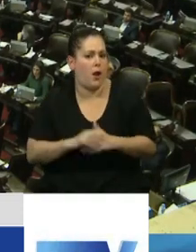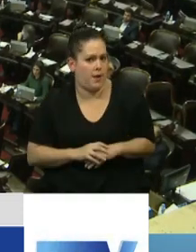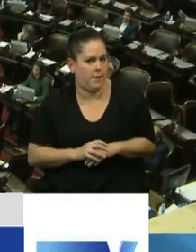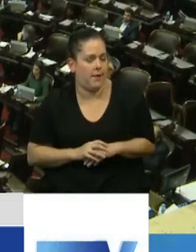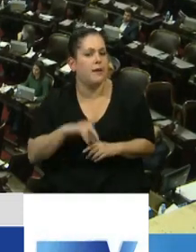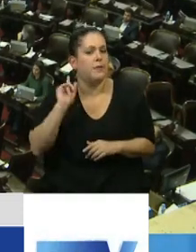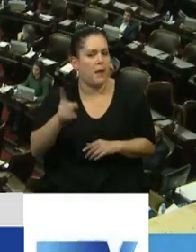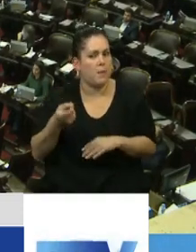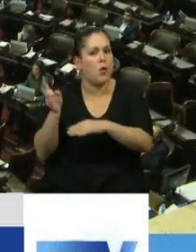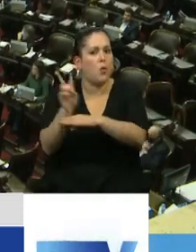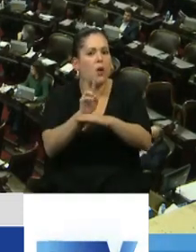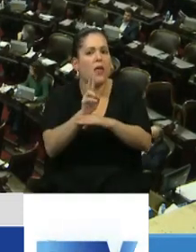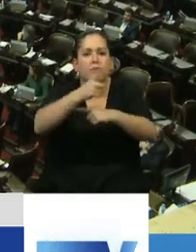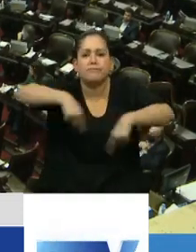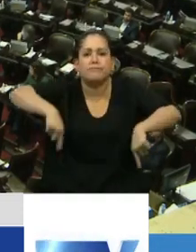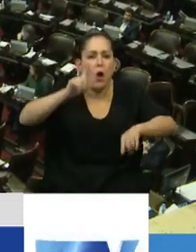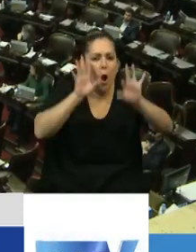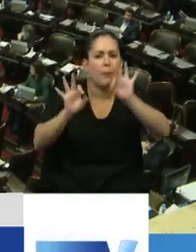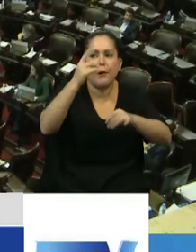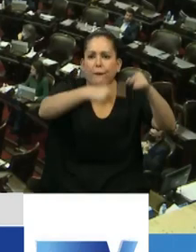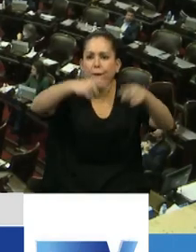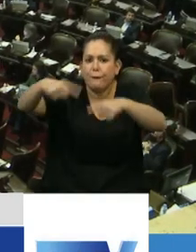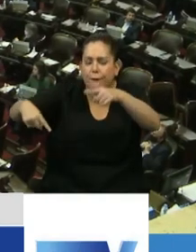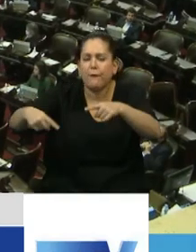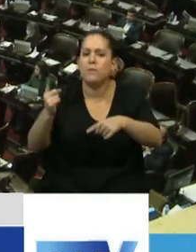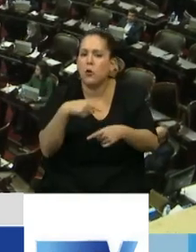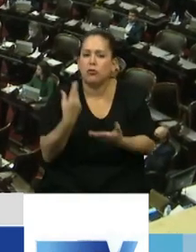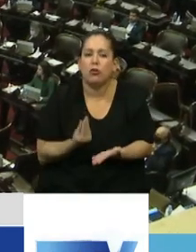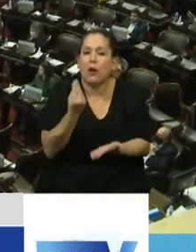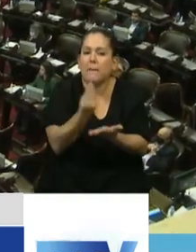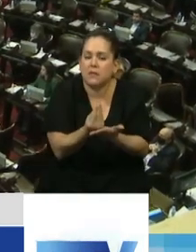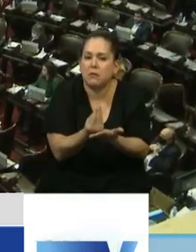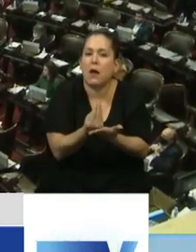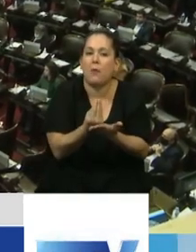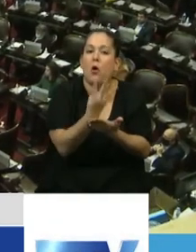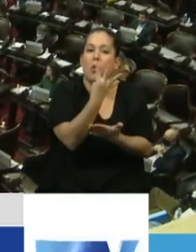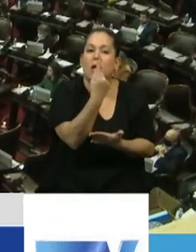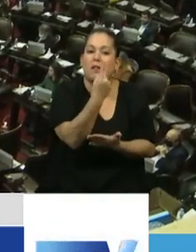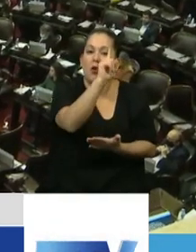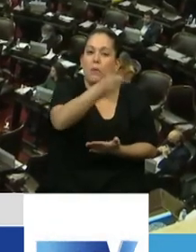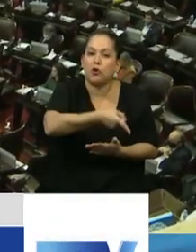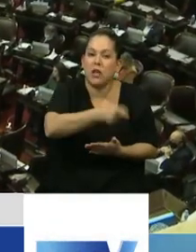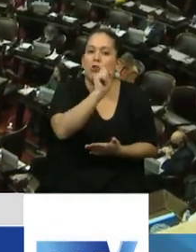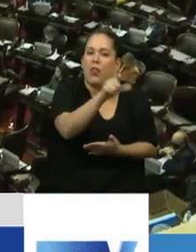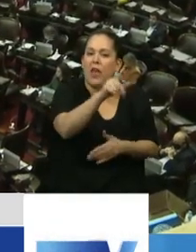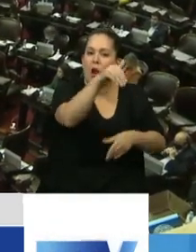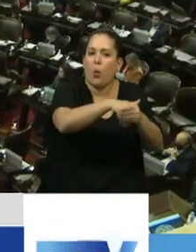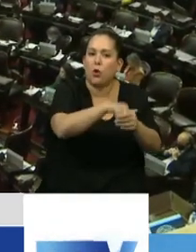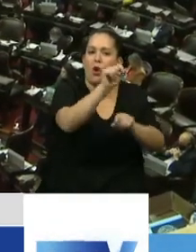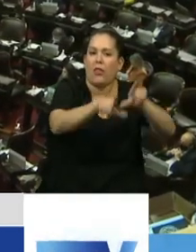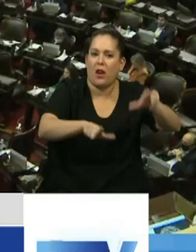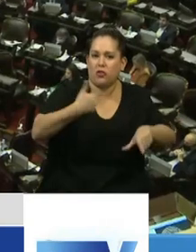estamos para cuidar la pluralidad, estamos representando al 41% de los votos de los